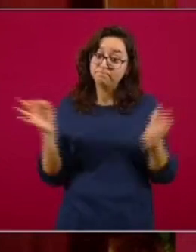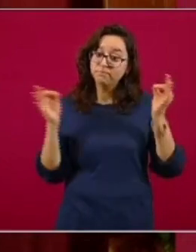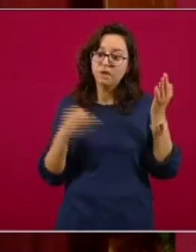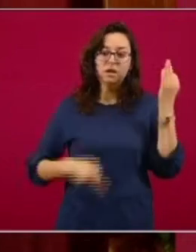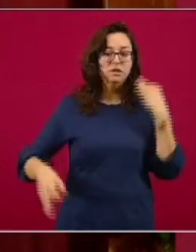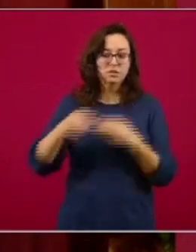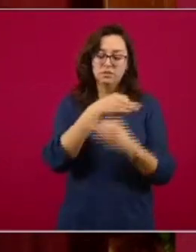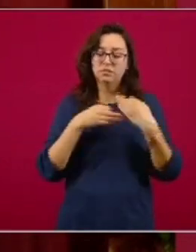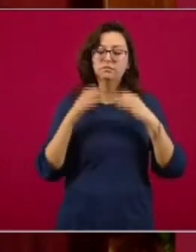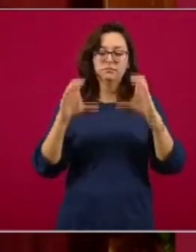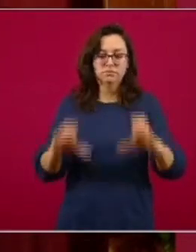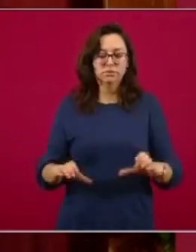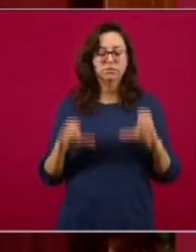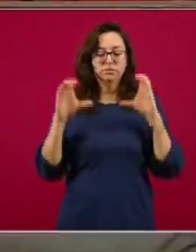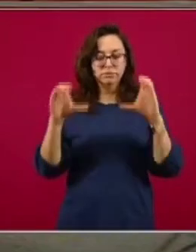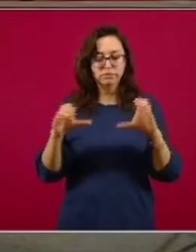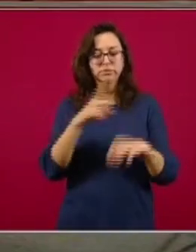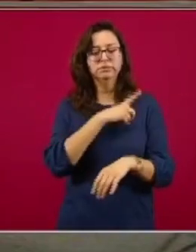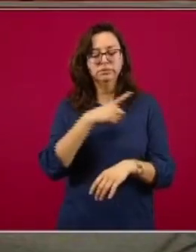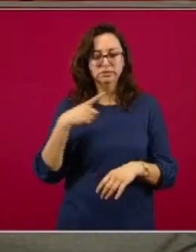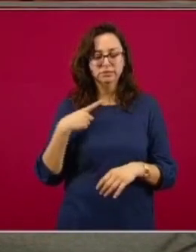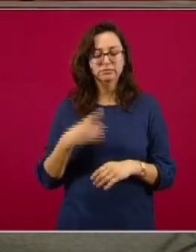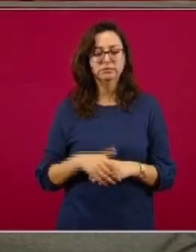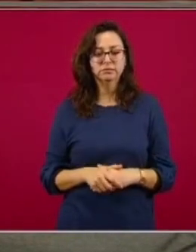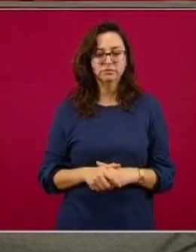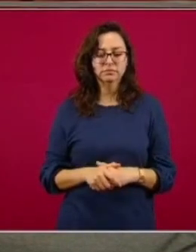seguirnos cuidando. La siguiente, por favor.